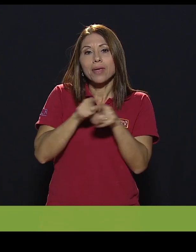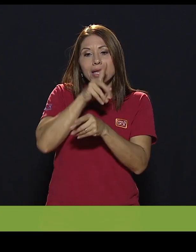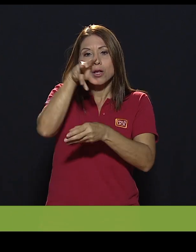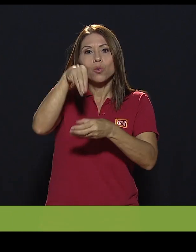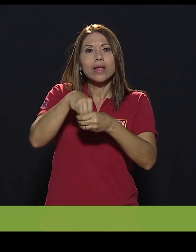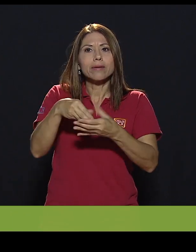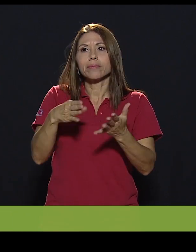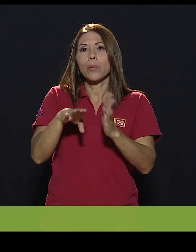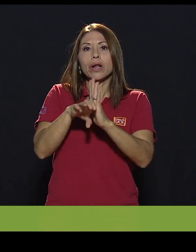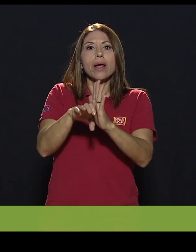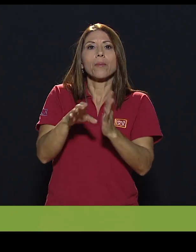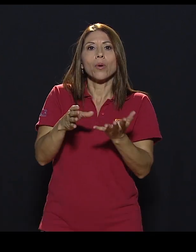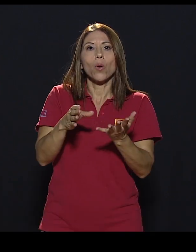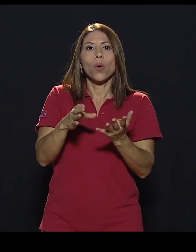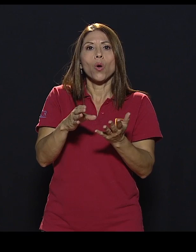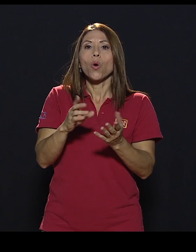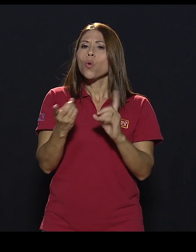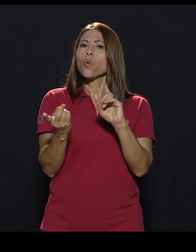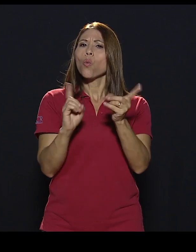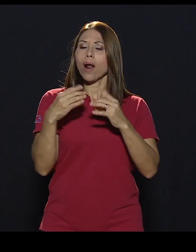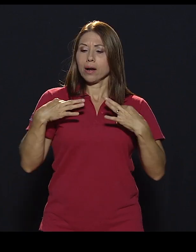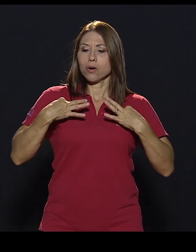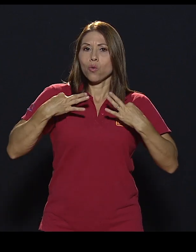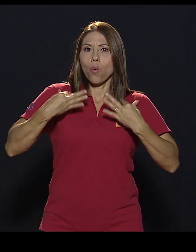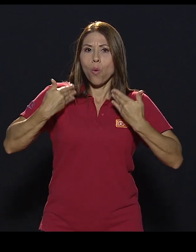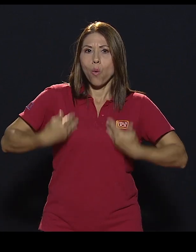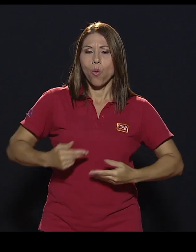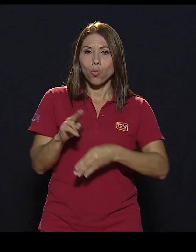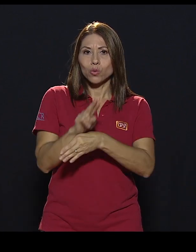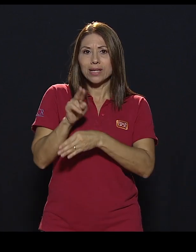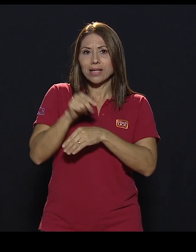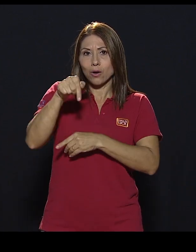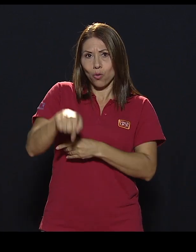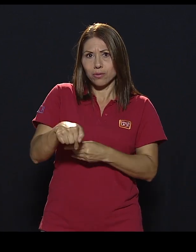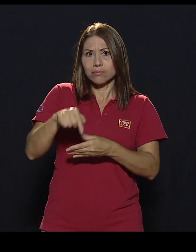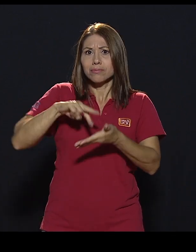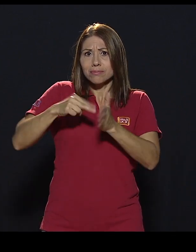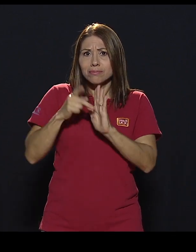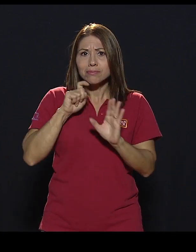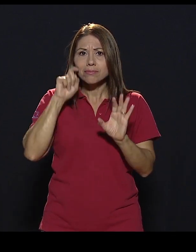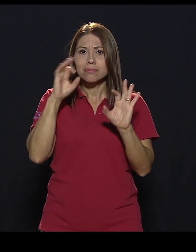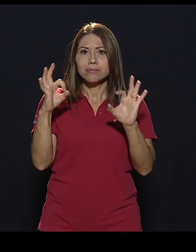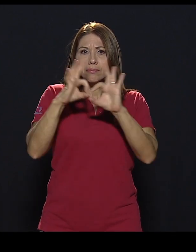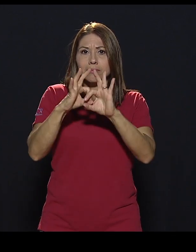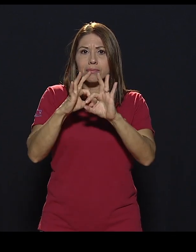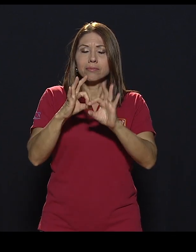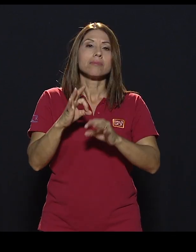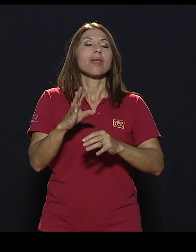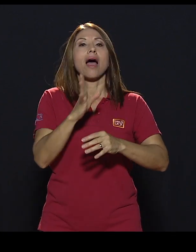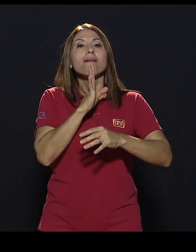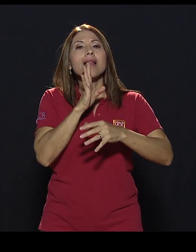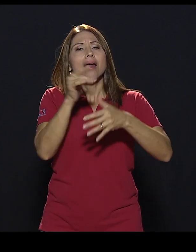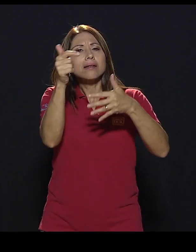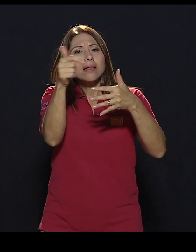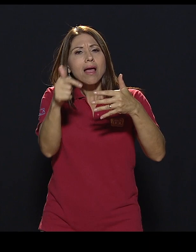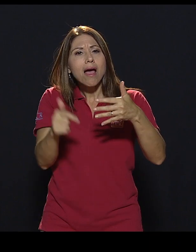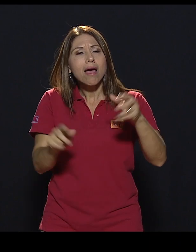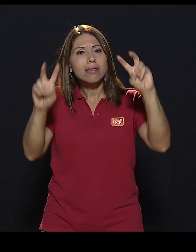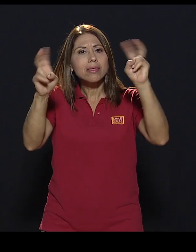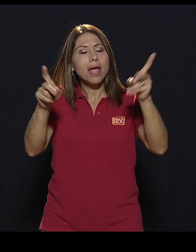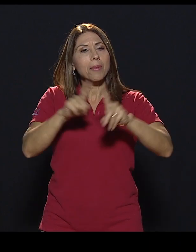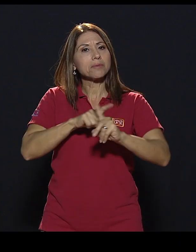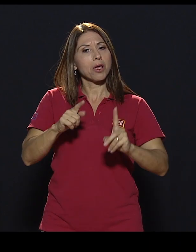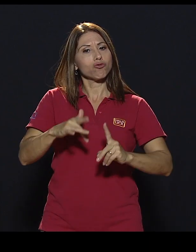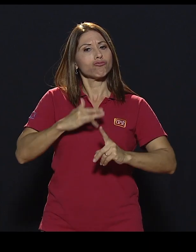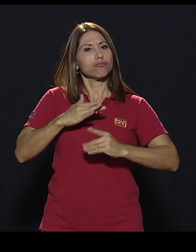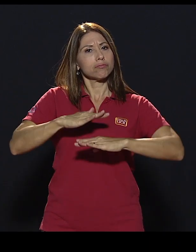vamos a utilizar el día de hoy, ¿verdad? Entonces, hablar de todo este tipo de temas, pero hablarlo